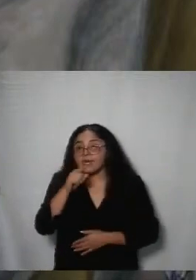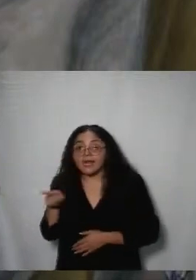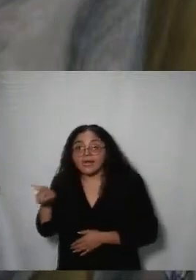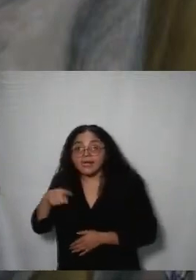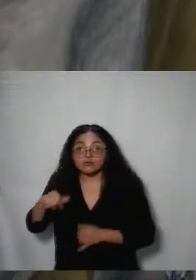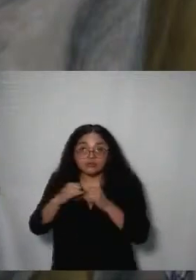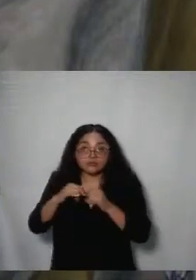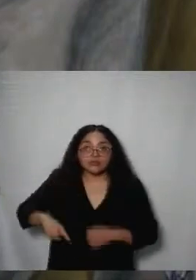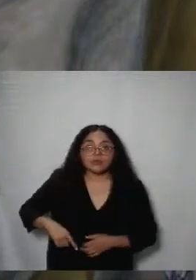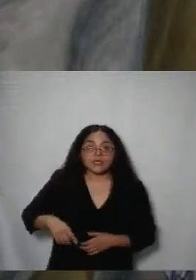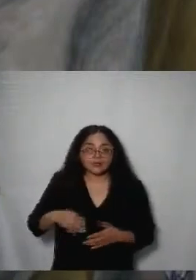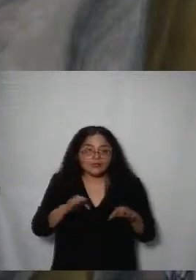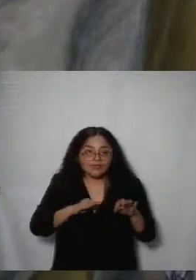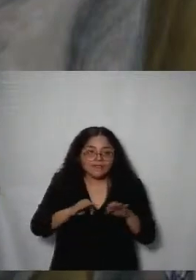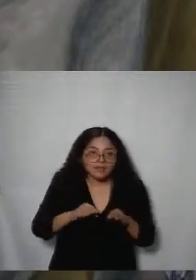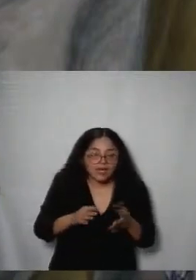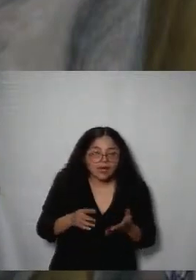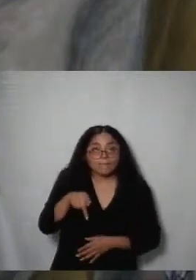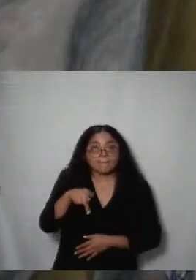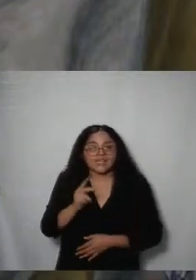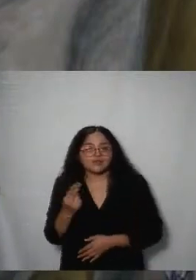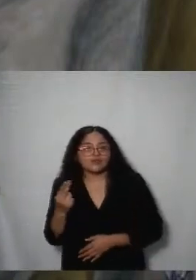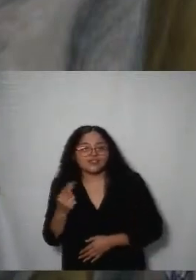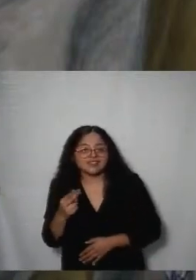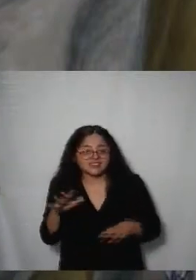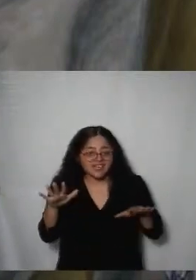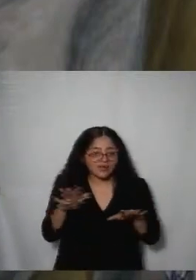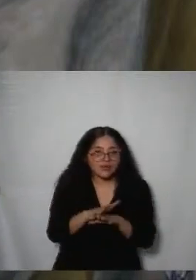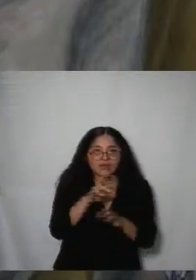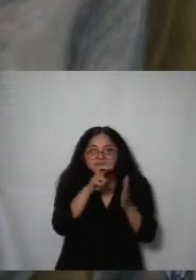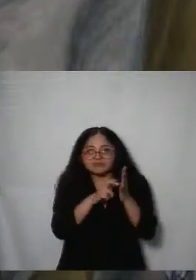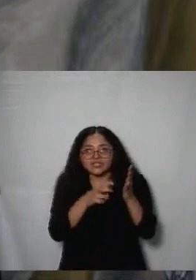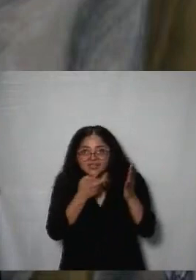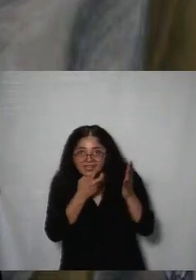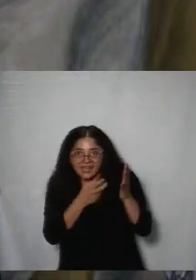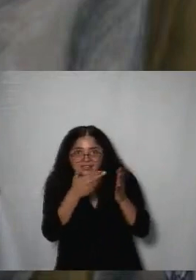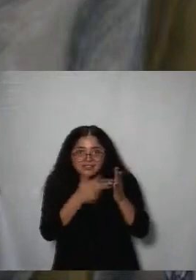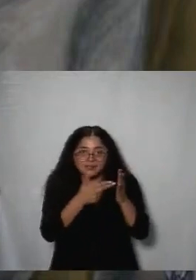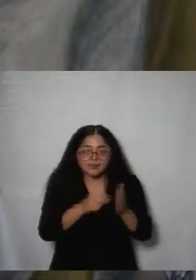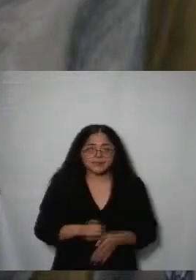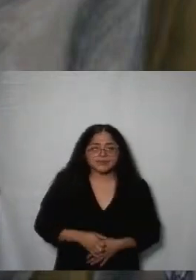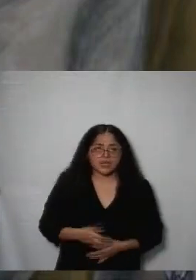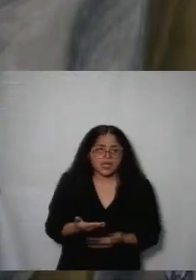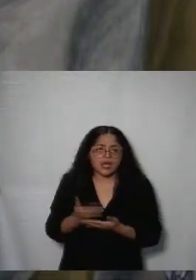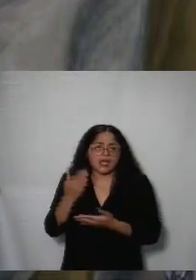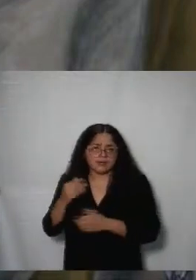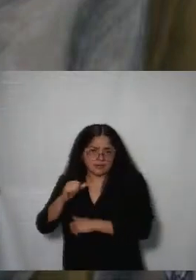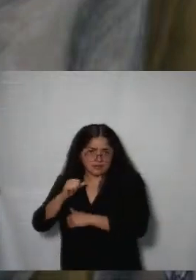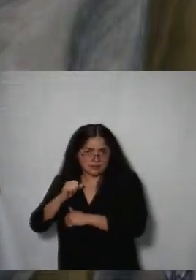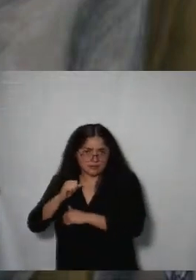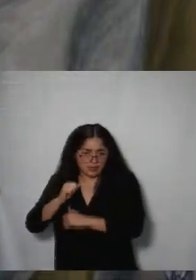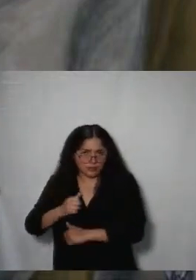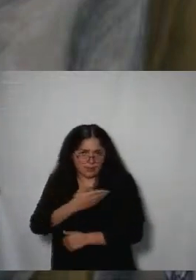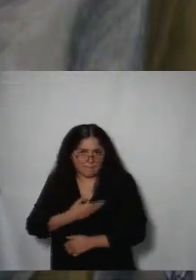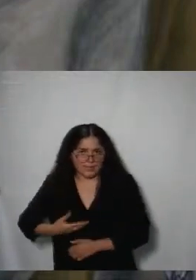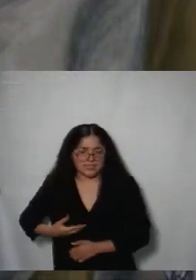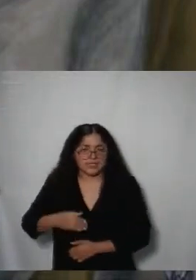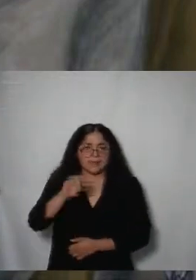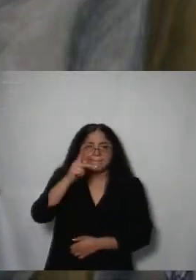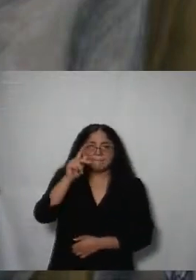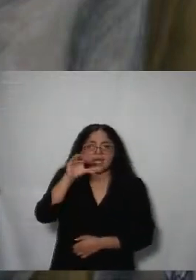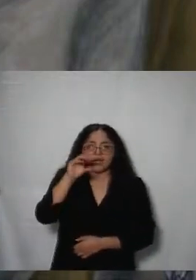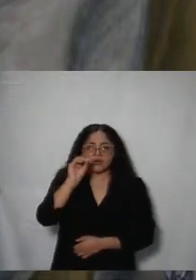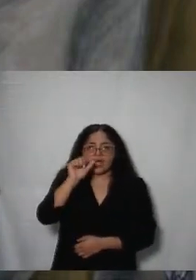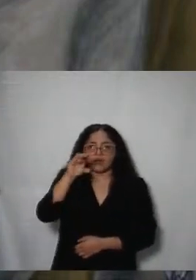la información de manera más atractiva de manera más innovadora alguna vez el expresidente del inay Paco Acuña explicaba que para él la